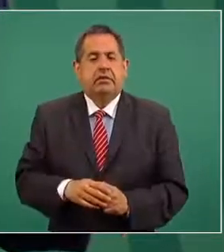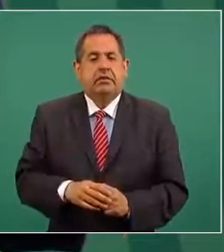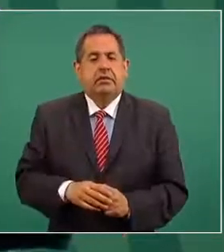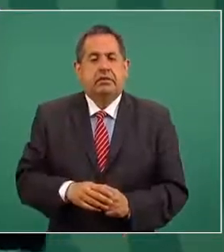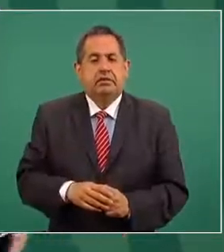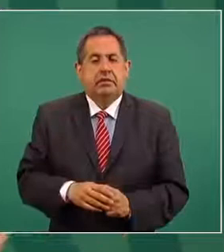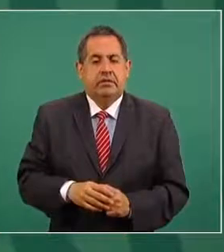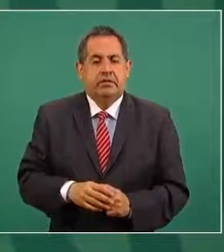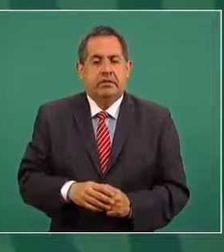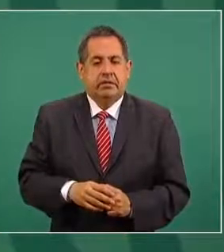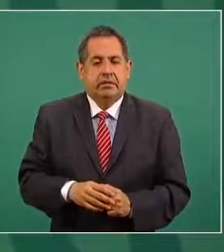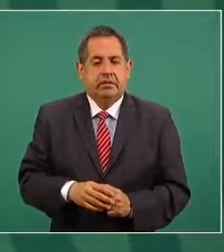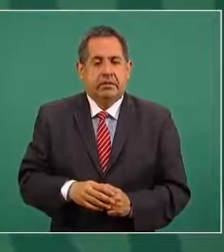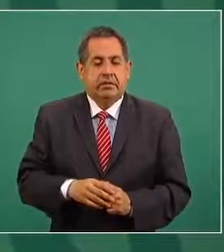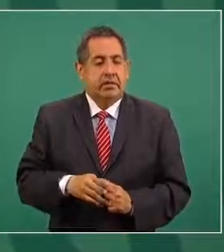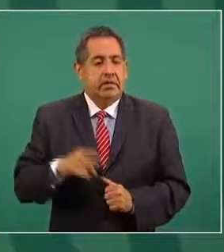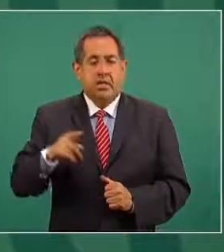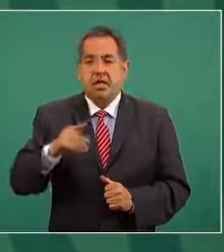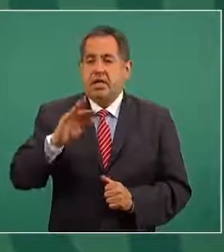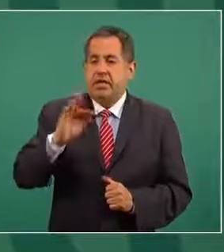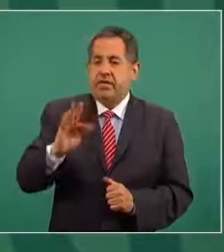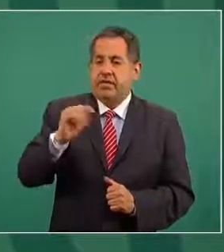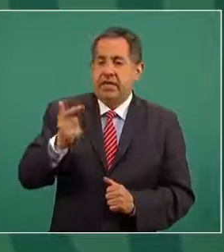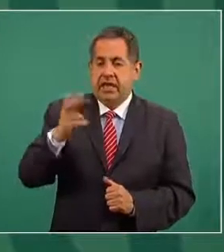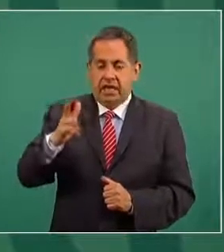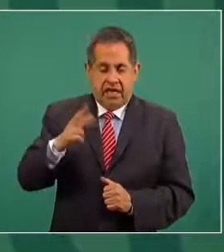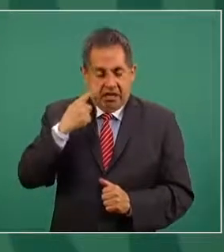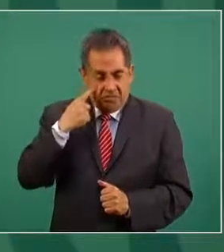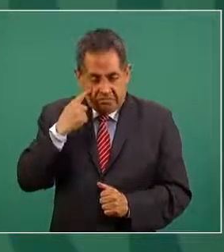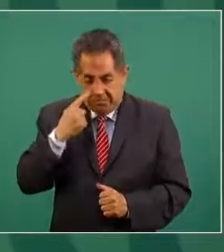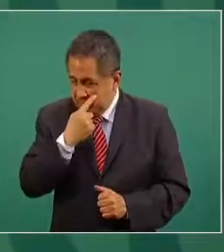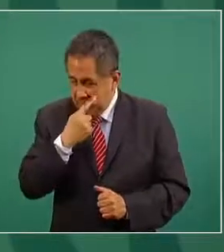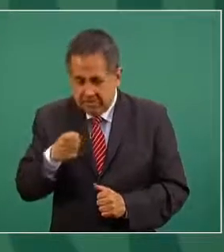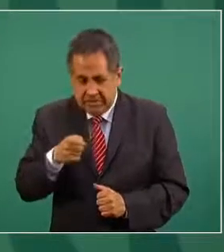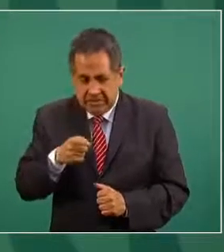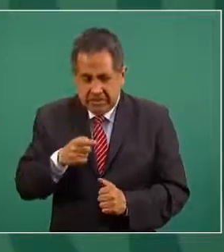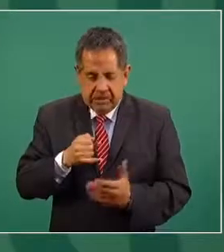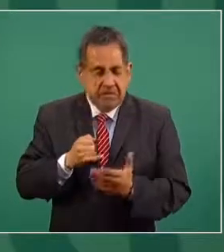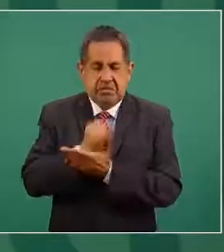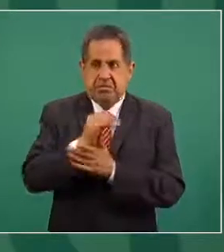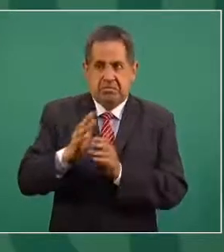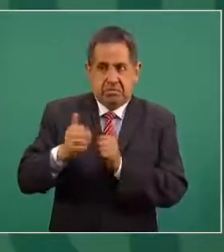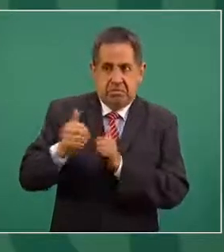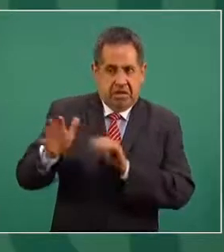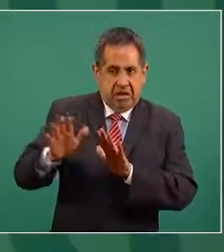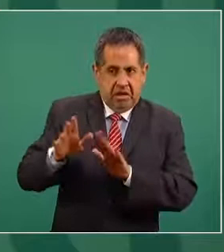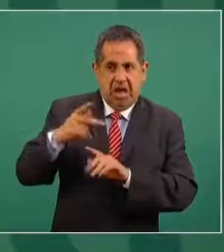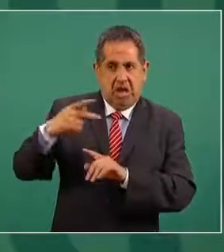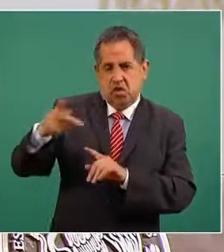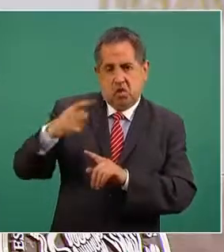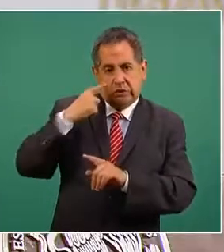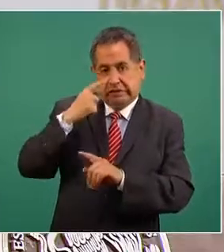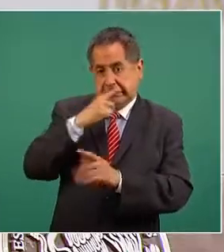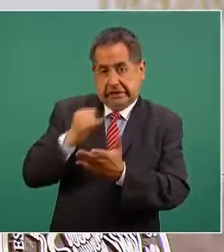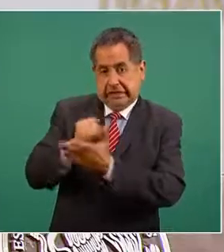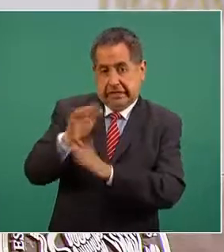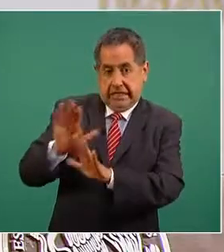hay esta decisión de la fiscalía que actuó con independencia, con autonomía.